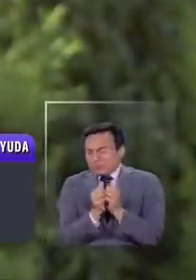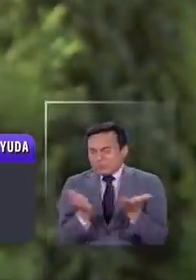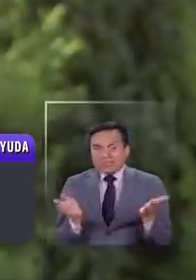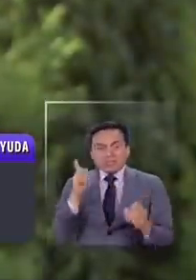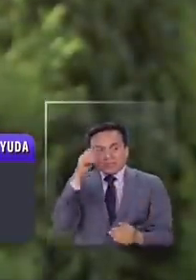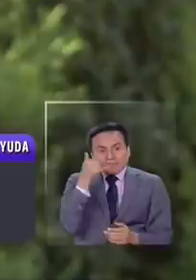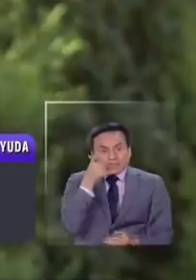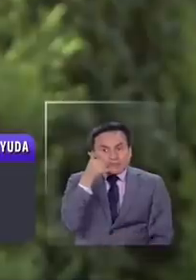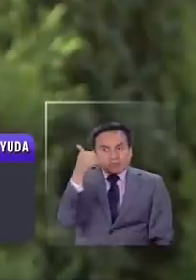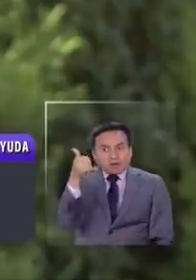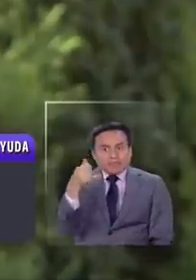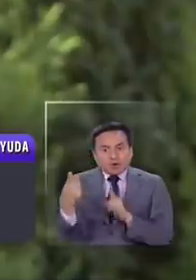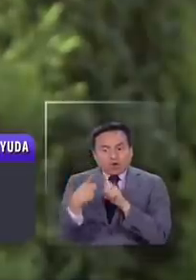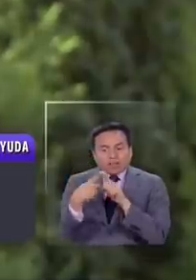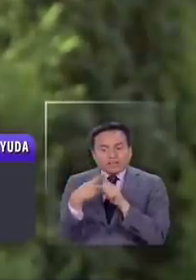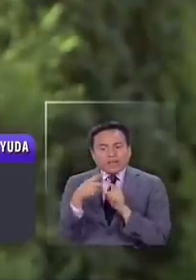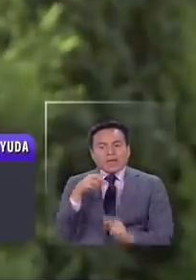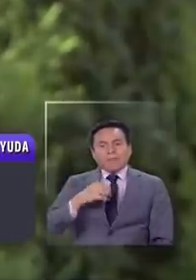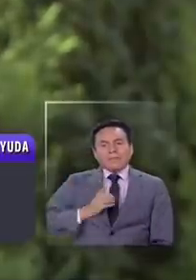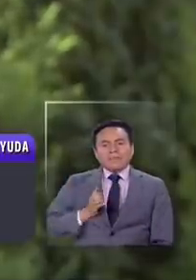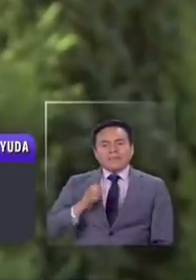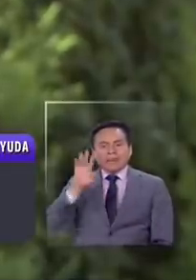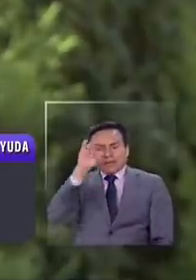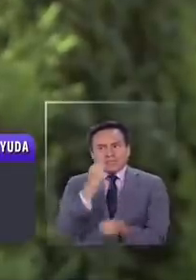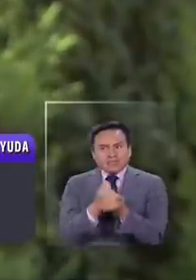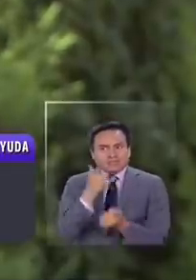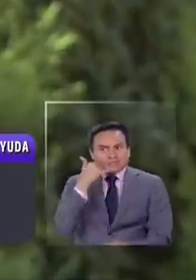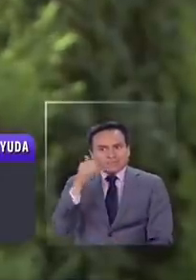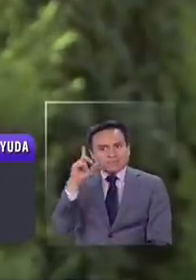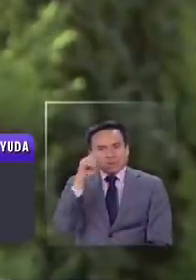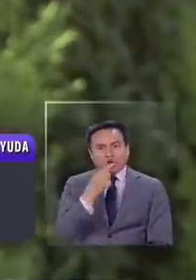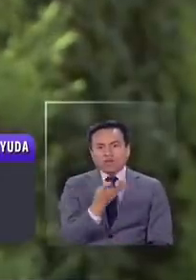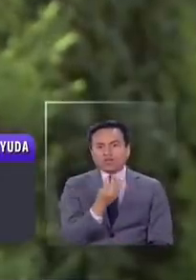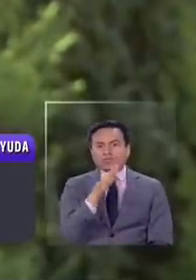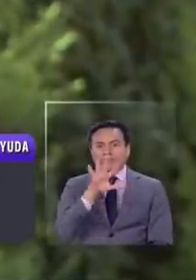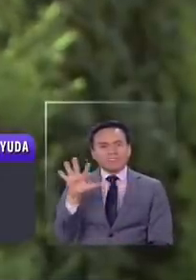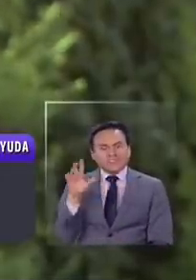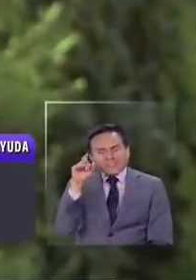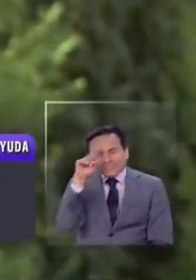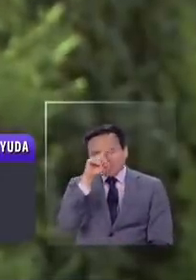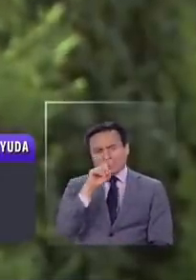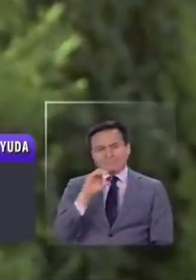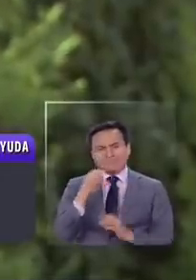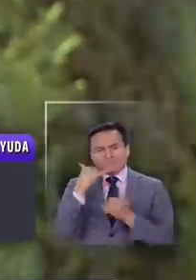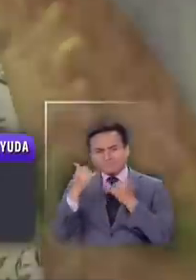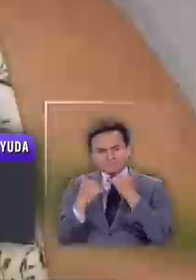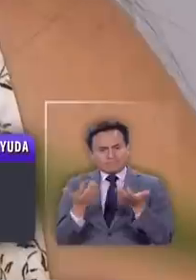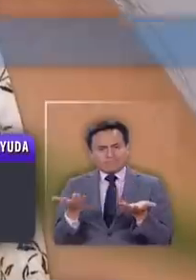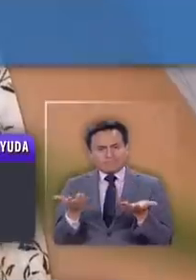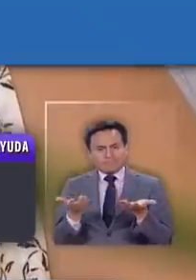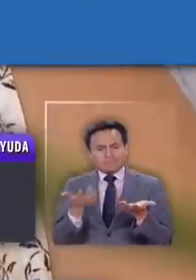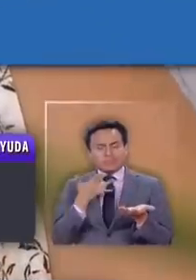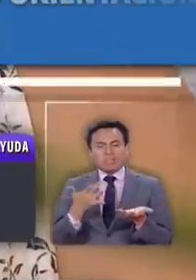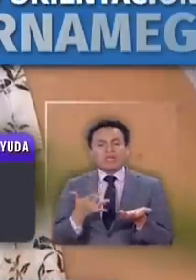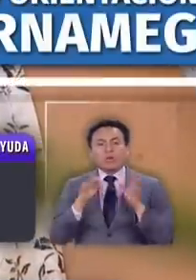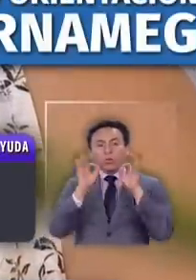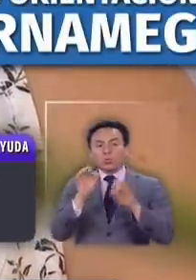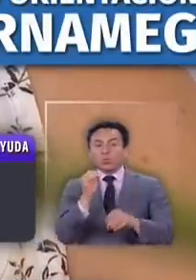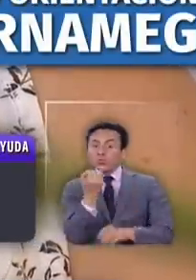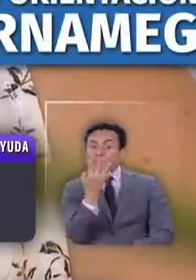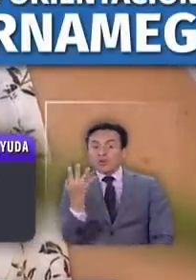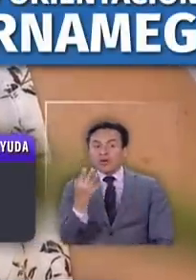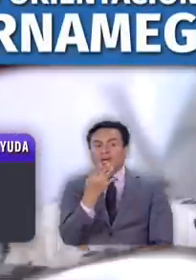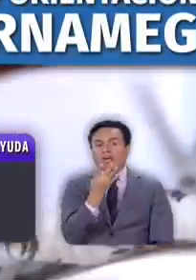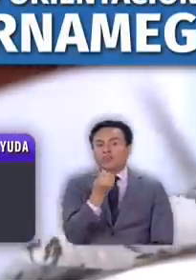hacer una llamada de teléfono para contactarse con PDI, con Carabineros o al 1455, que es el número que se habilitó. Es precisamente en este número